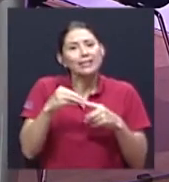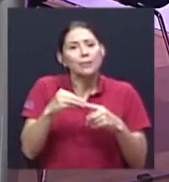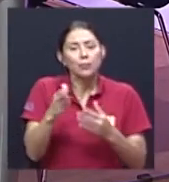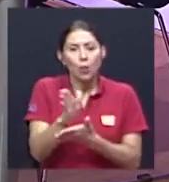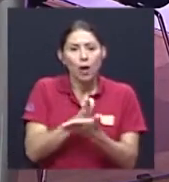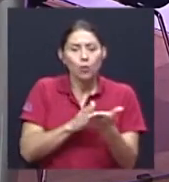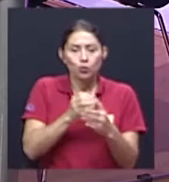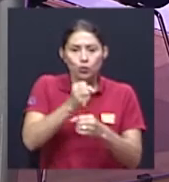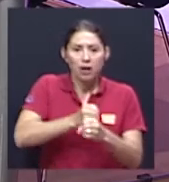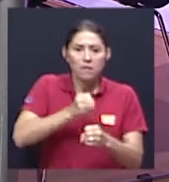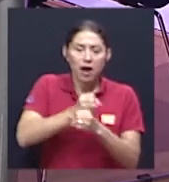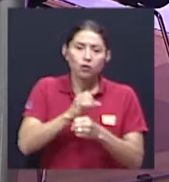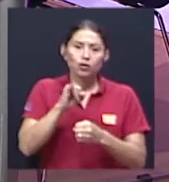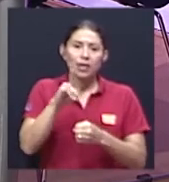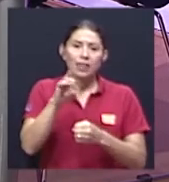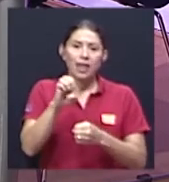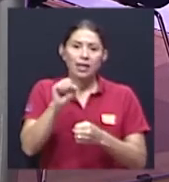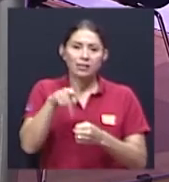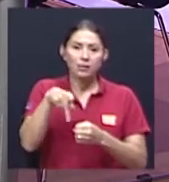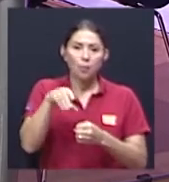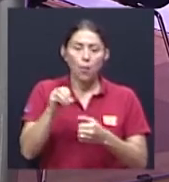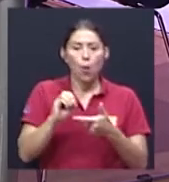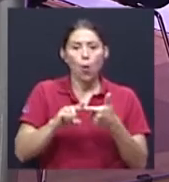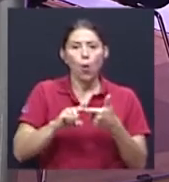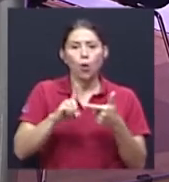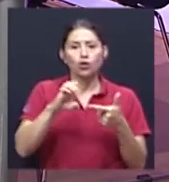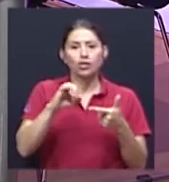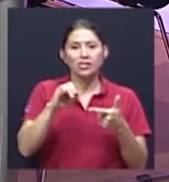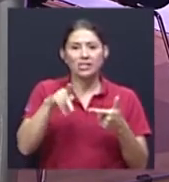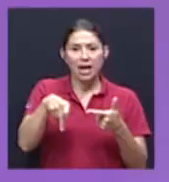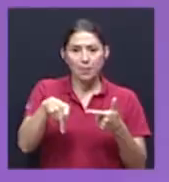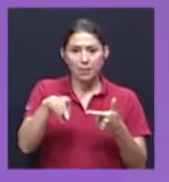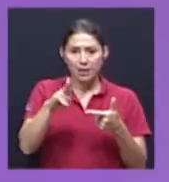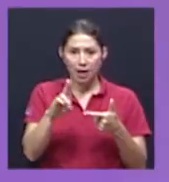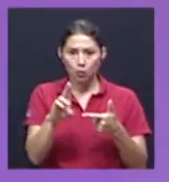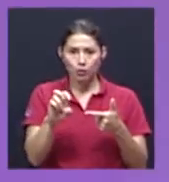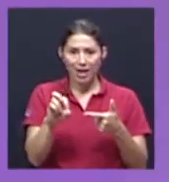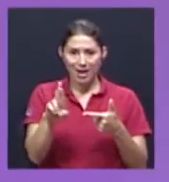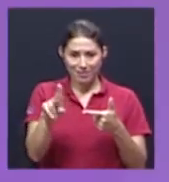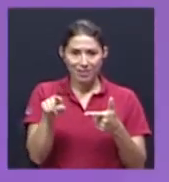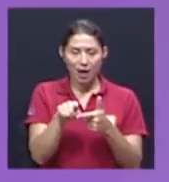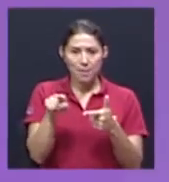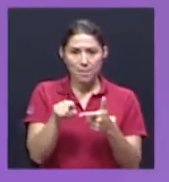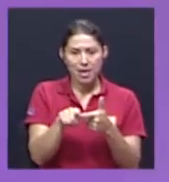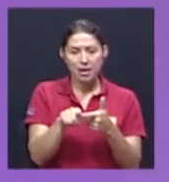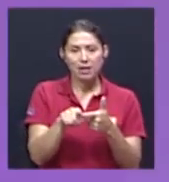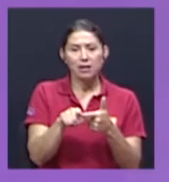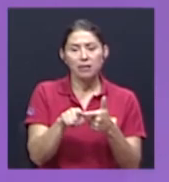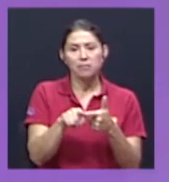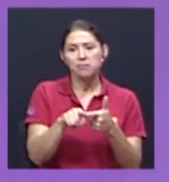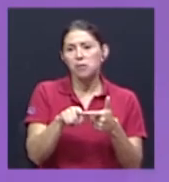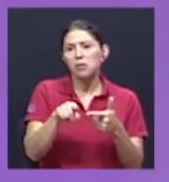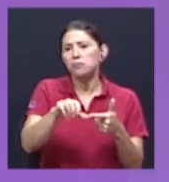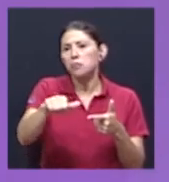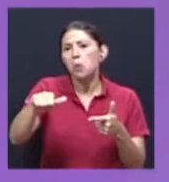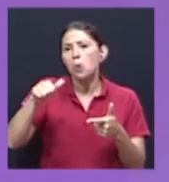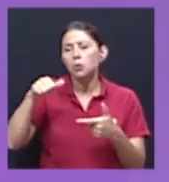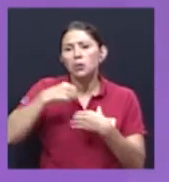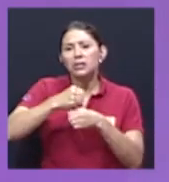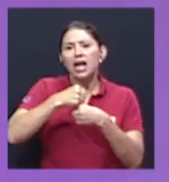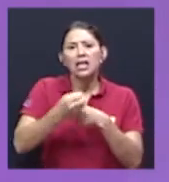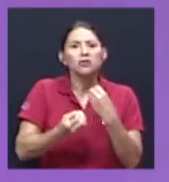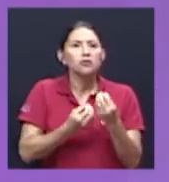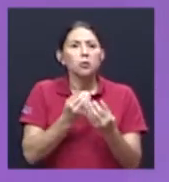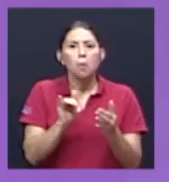trabajos de IDESPO, del CIEP, de la UCR también, lo que se ha realizado son, pues, casi que